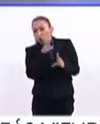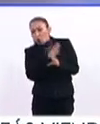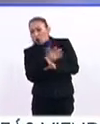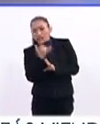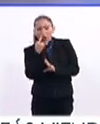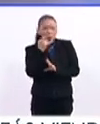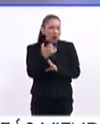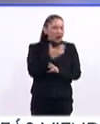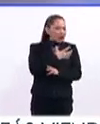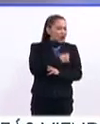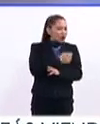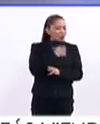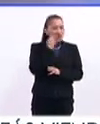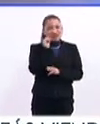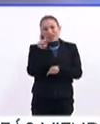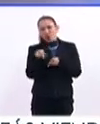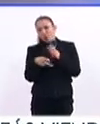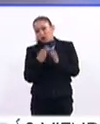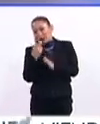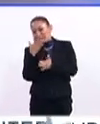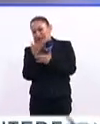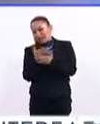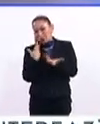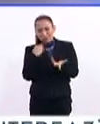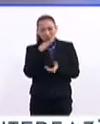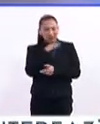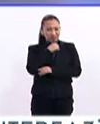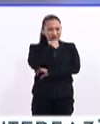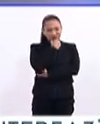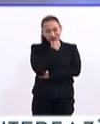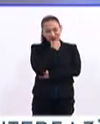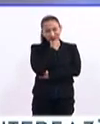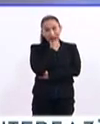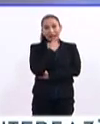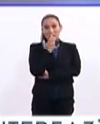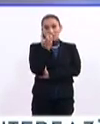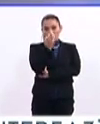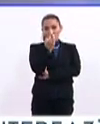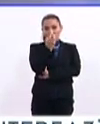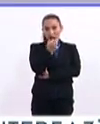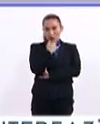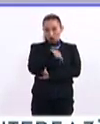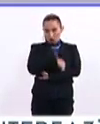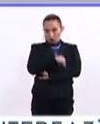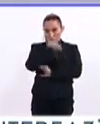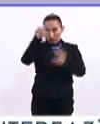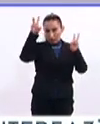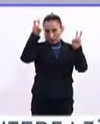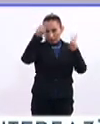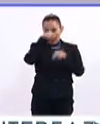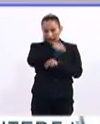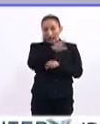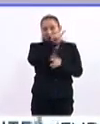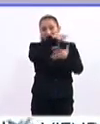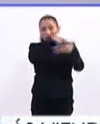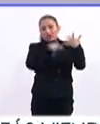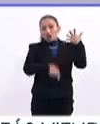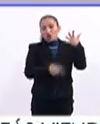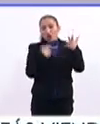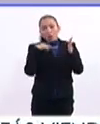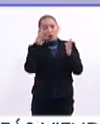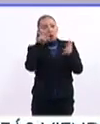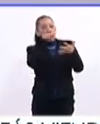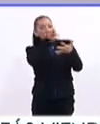los hijos no querían regresar, que se estaban sintiendo a mejor mal. Y precisamente es de lo que hoy vamos a hablar, de estas cinco señales,